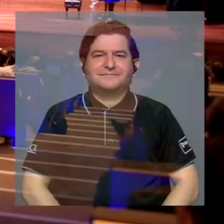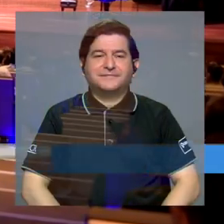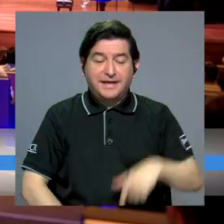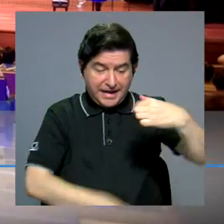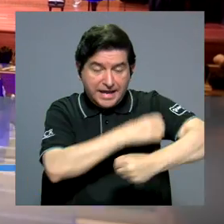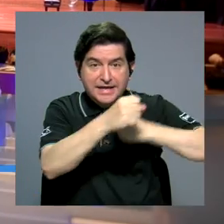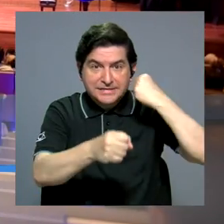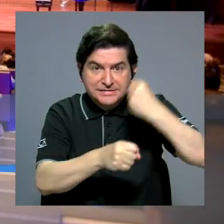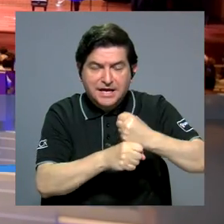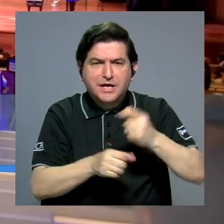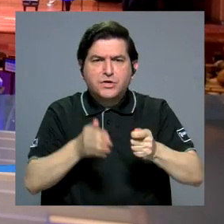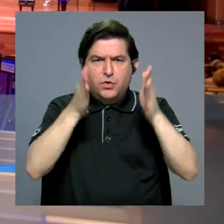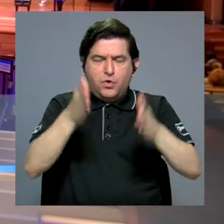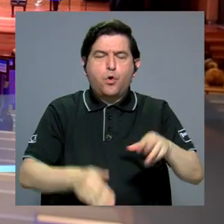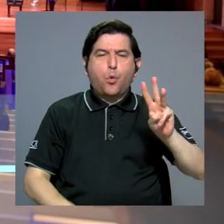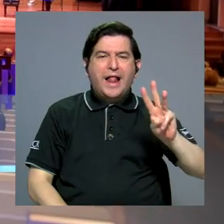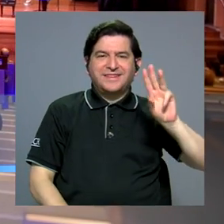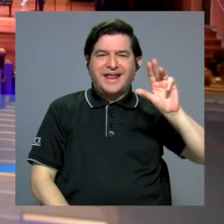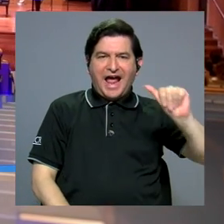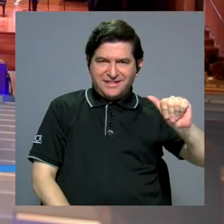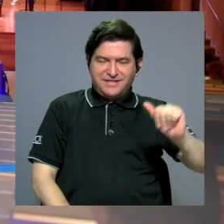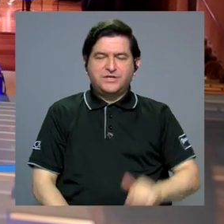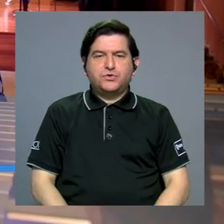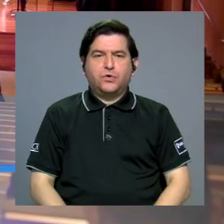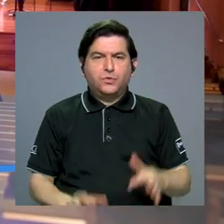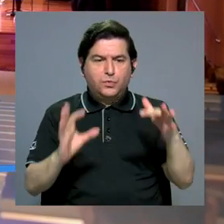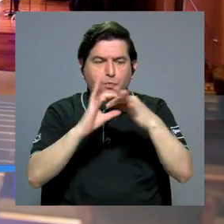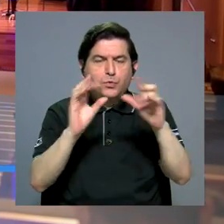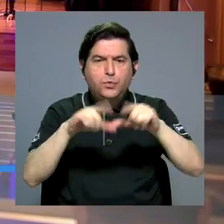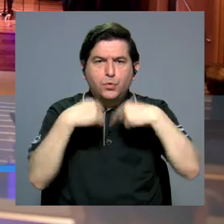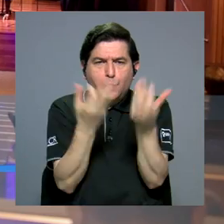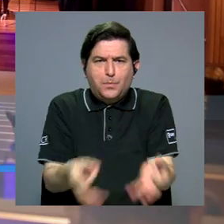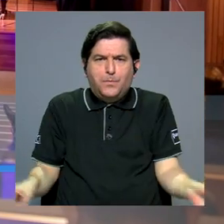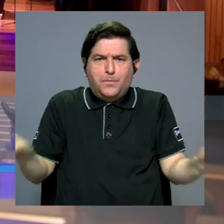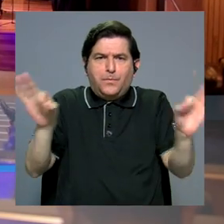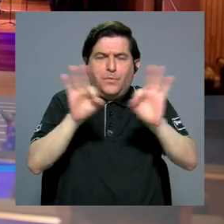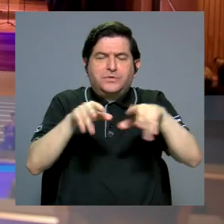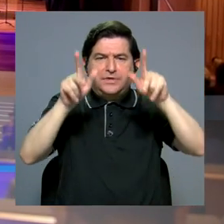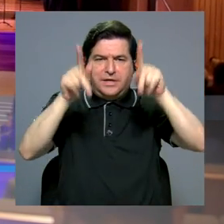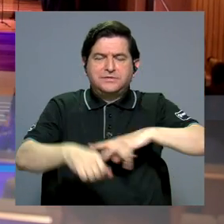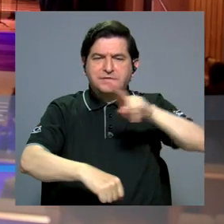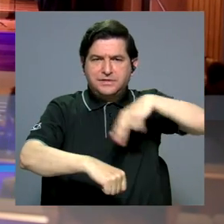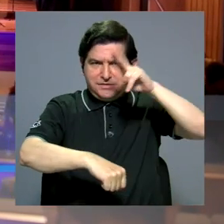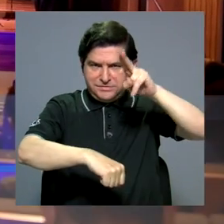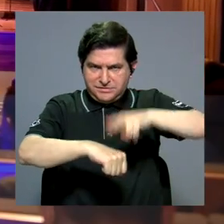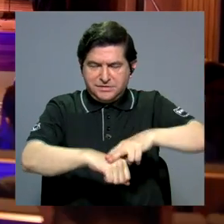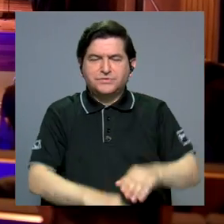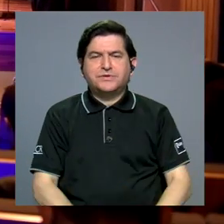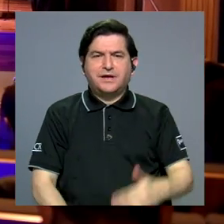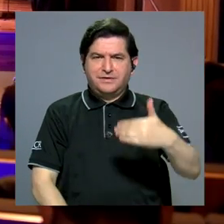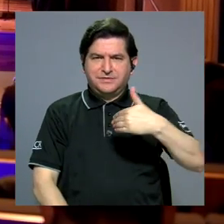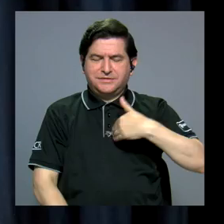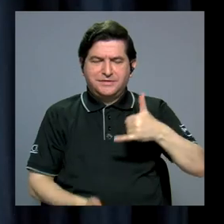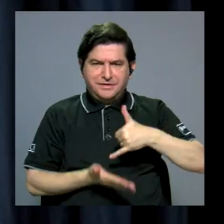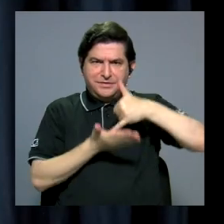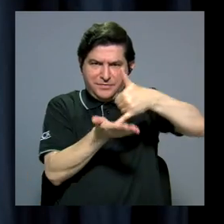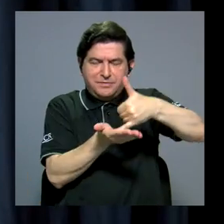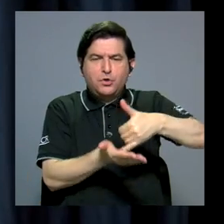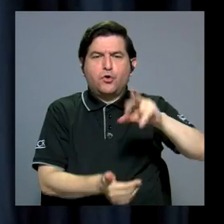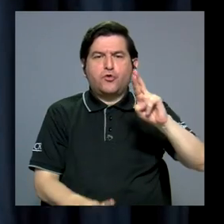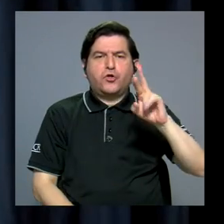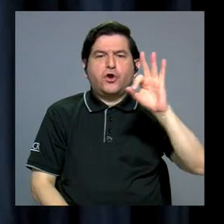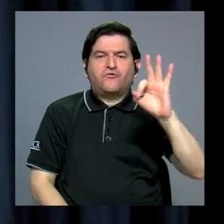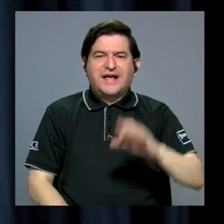Este año, el abogado Walter Antillon se unió al grupo de importantes figuras nacionales que han recibido el premio